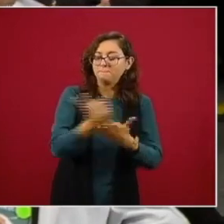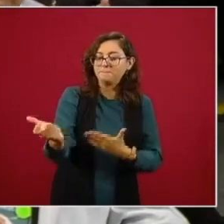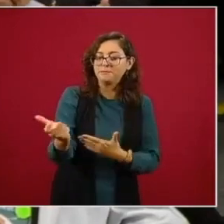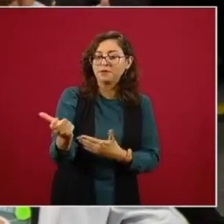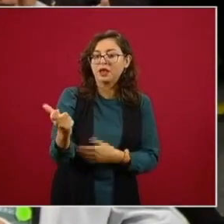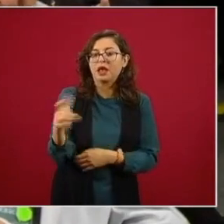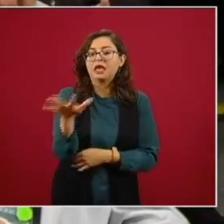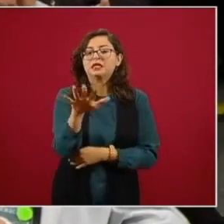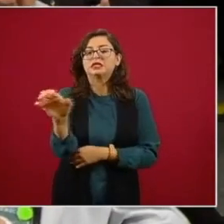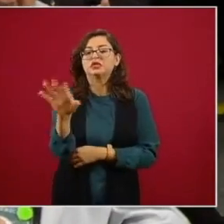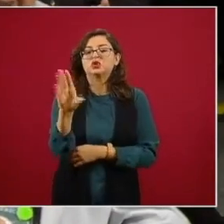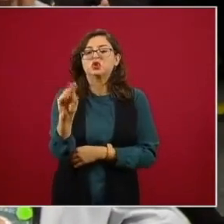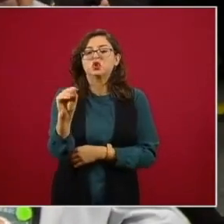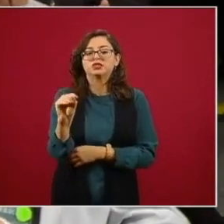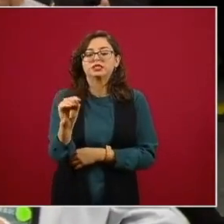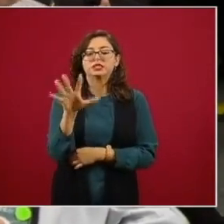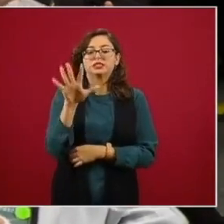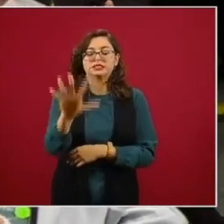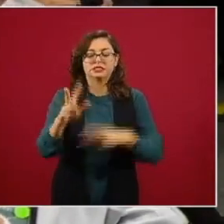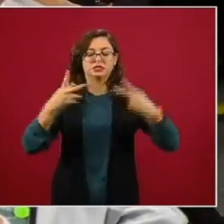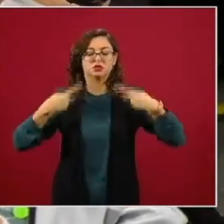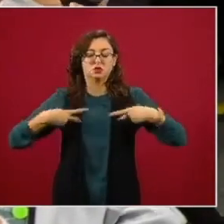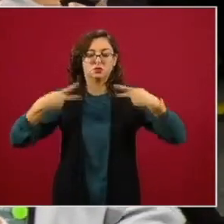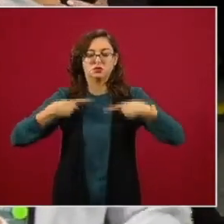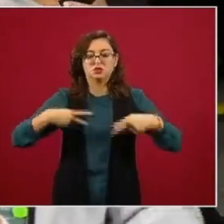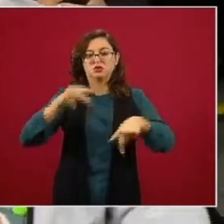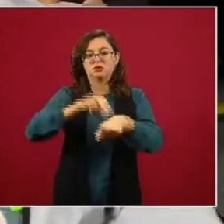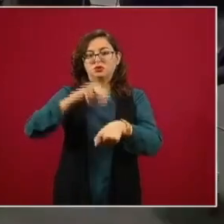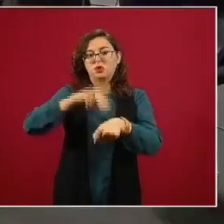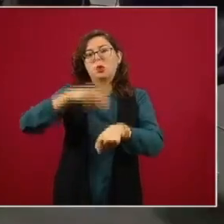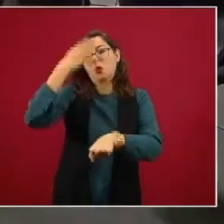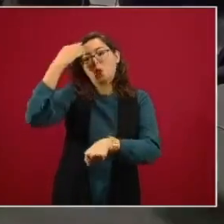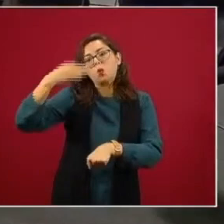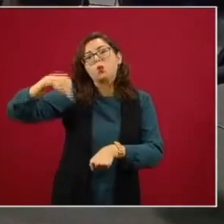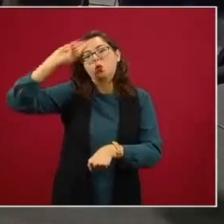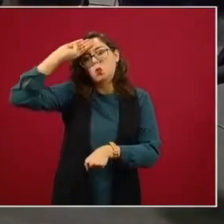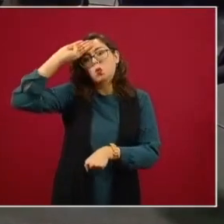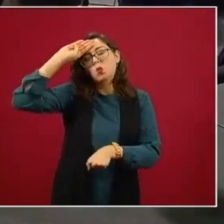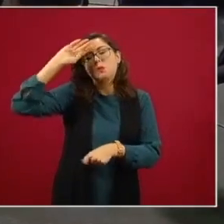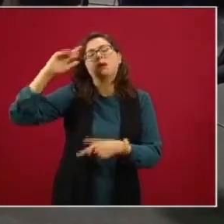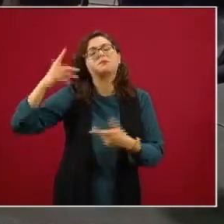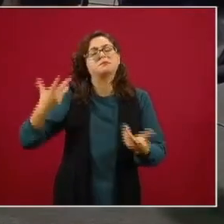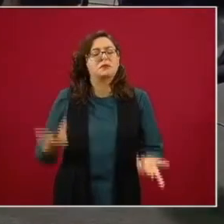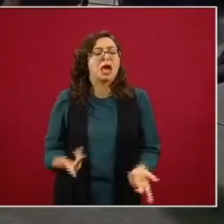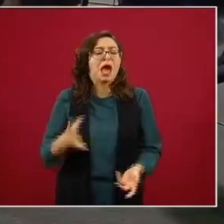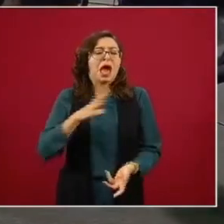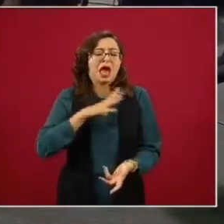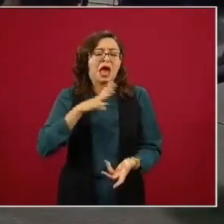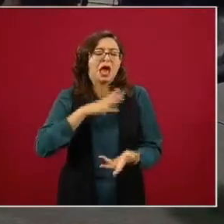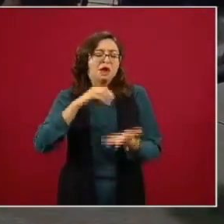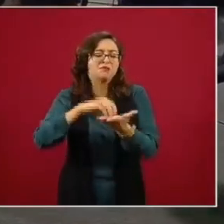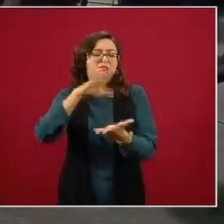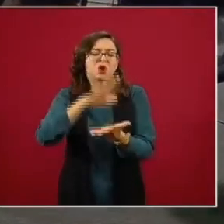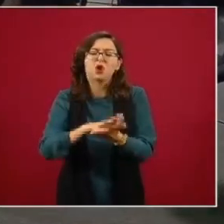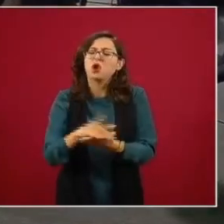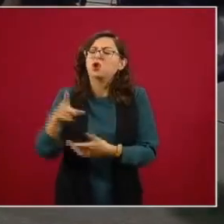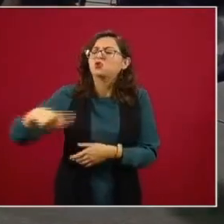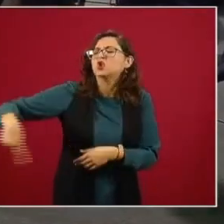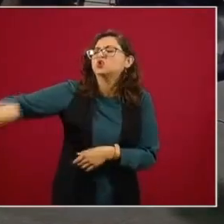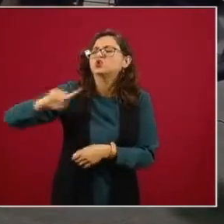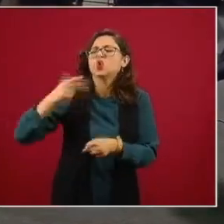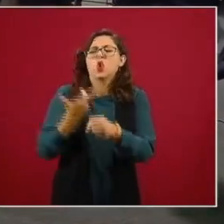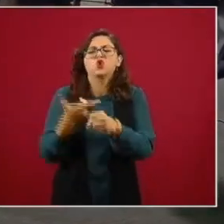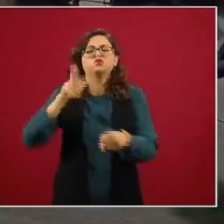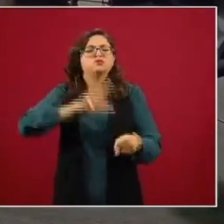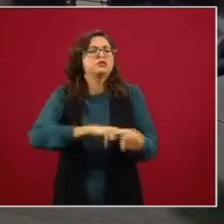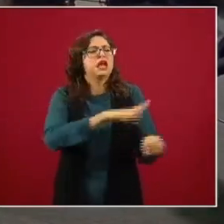585 médicos de este país saber si hay un reporte de en qué hospitales estuvo cuáles fueron como